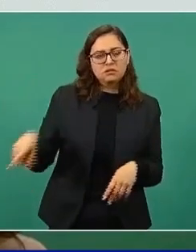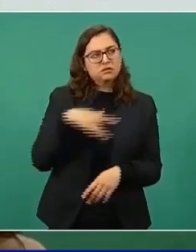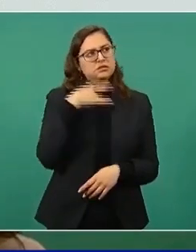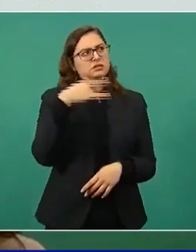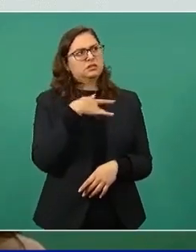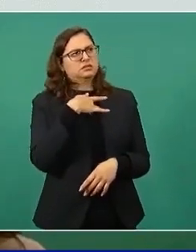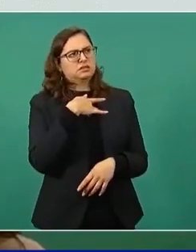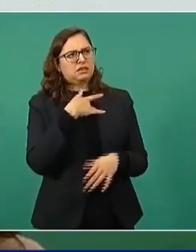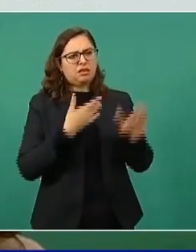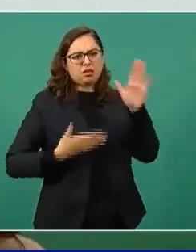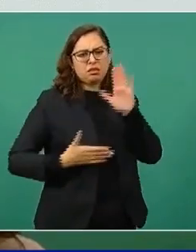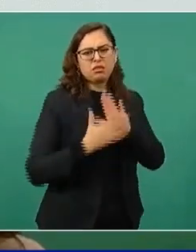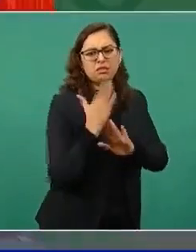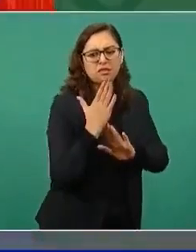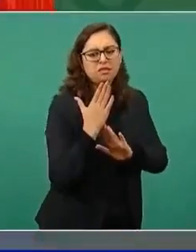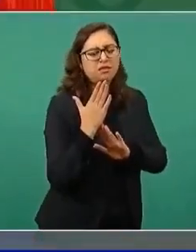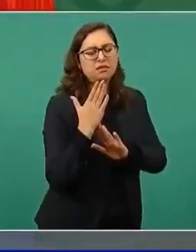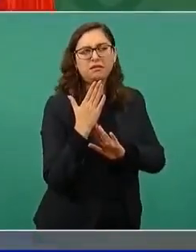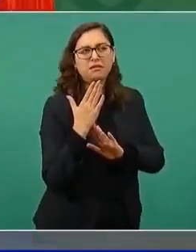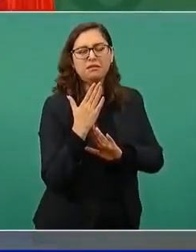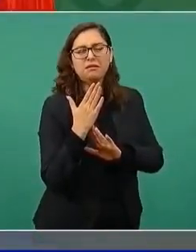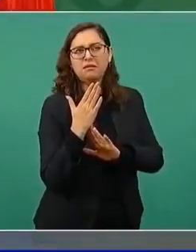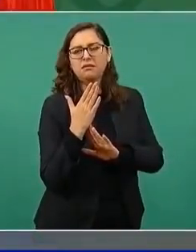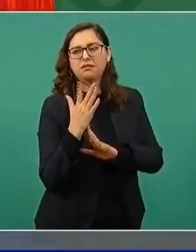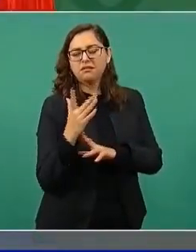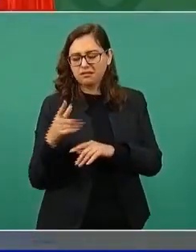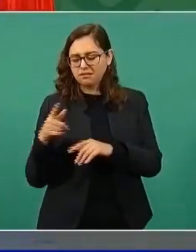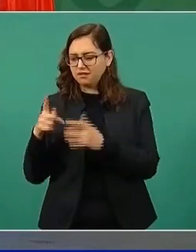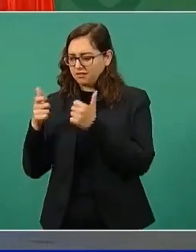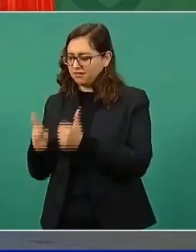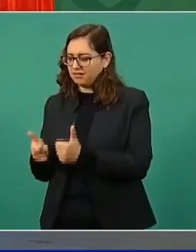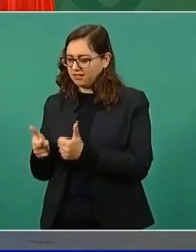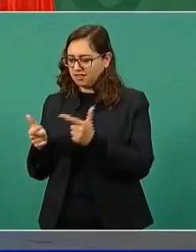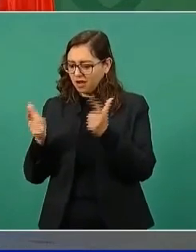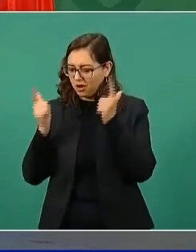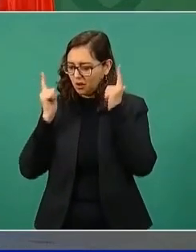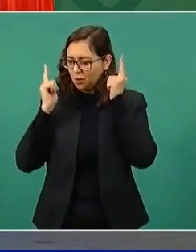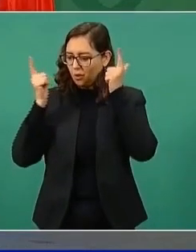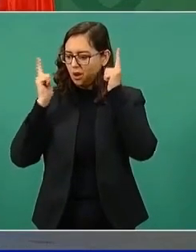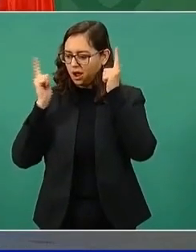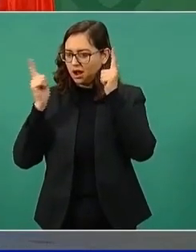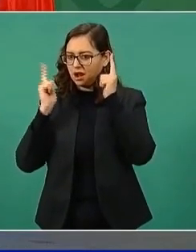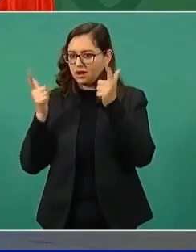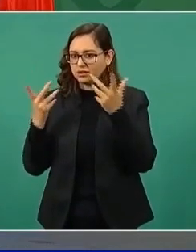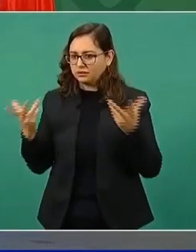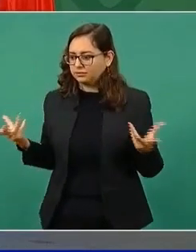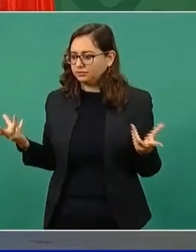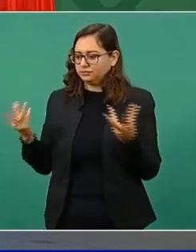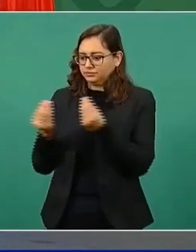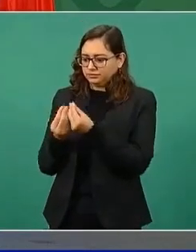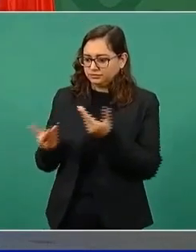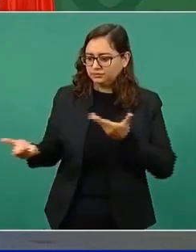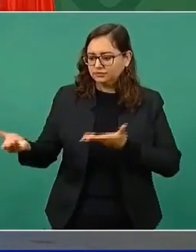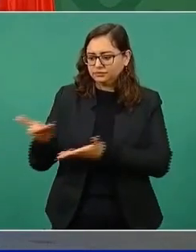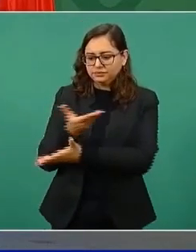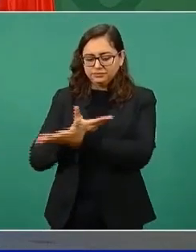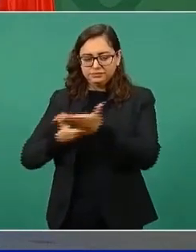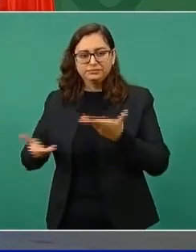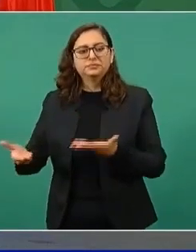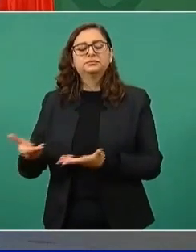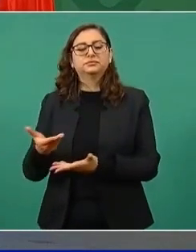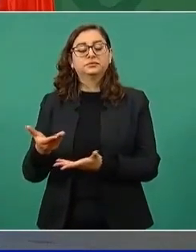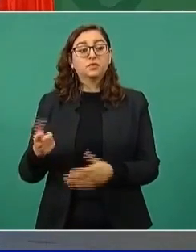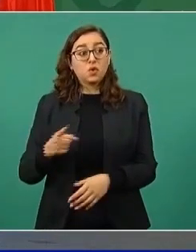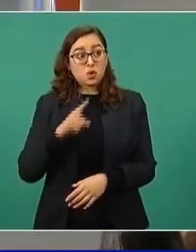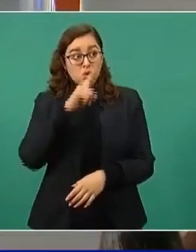esta acción conjunta de los gobiernos de Guatemala, Honduras, El Salvador y Estados Unidos. Si el gobierno